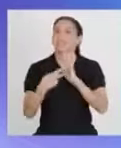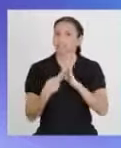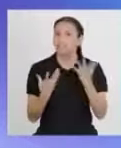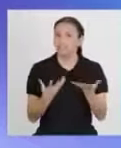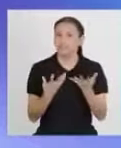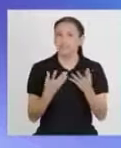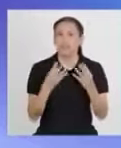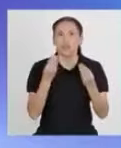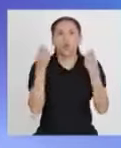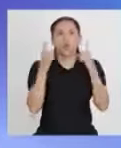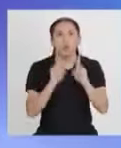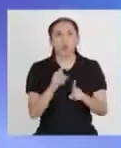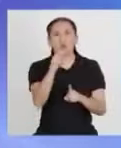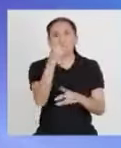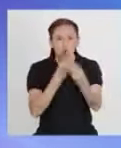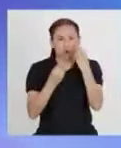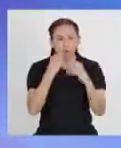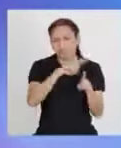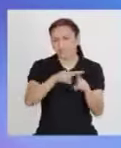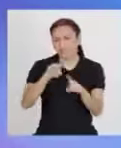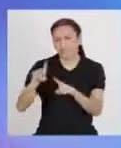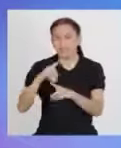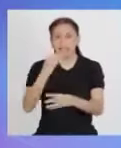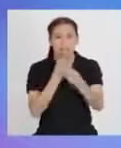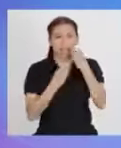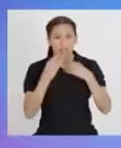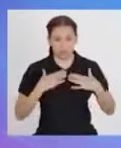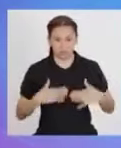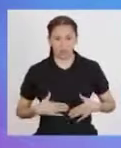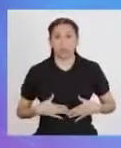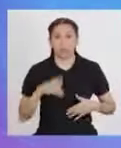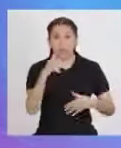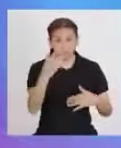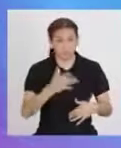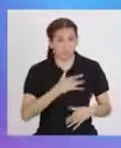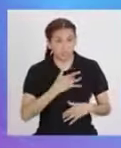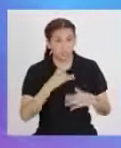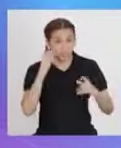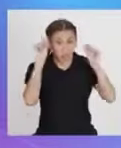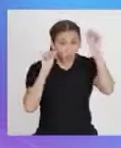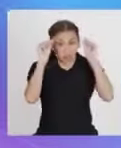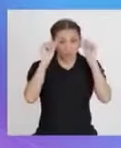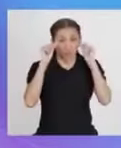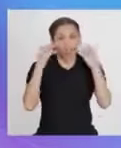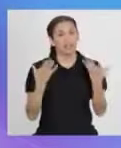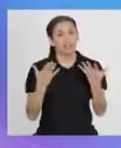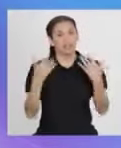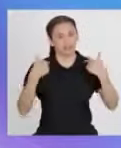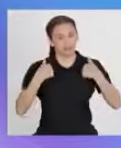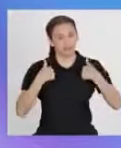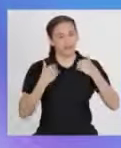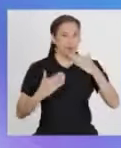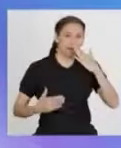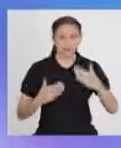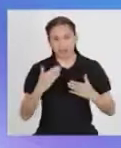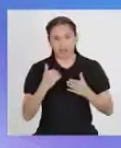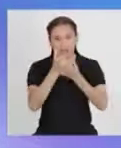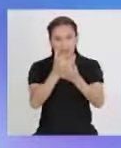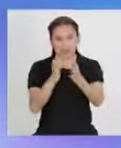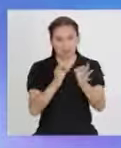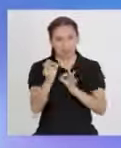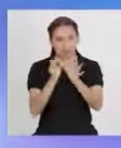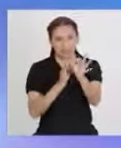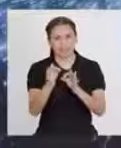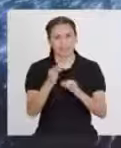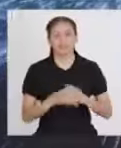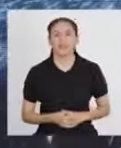lo que ocurre en su cuerpo cuando consumen cualquier alimento. Y si tienen dudas, no se olviden que Macabot les